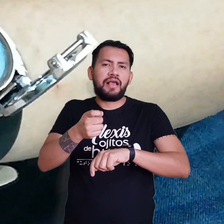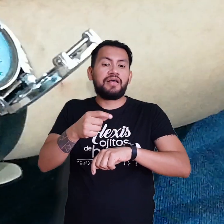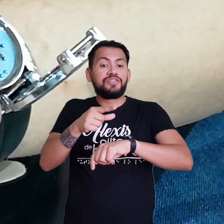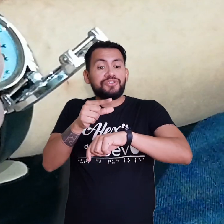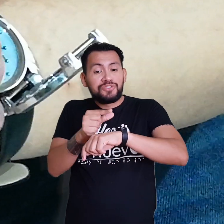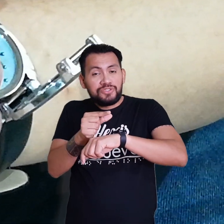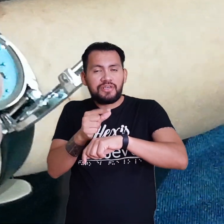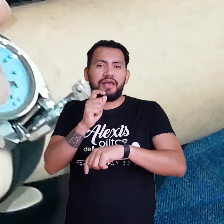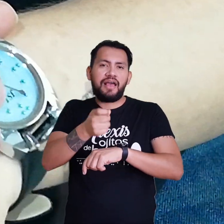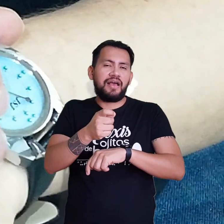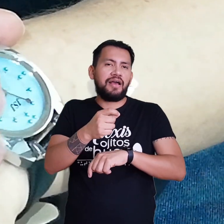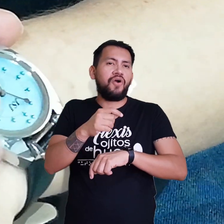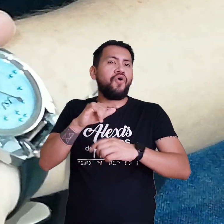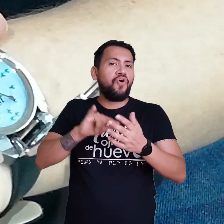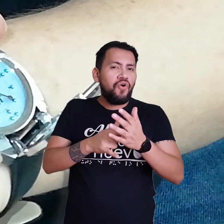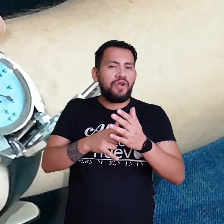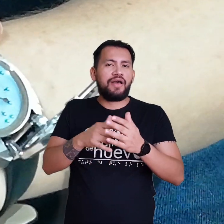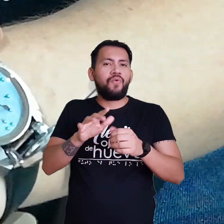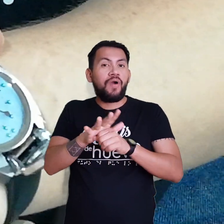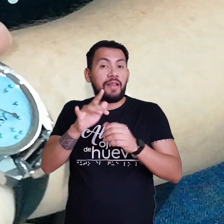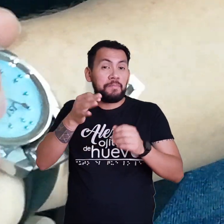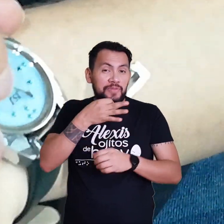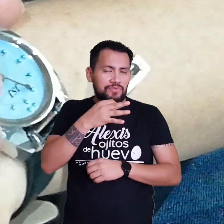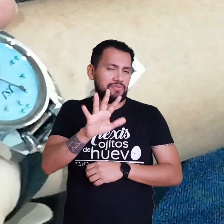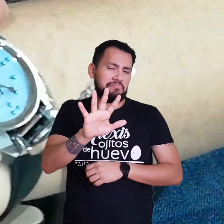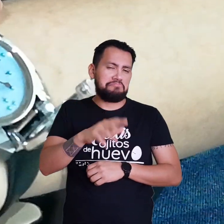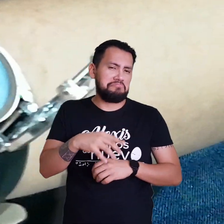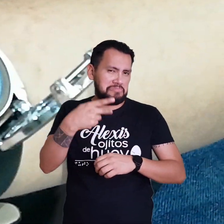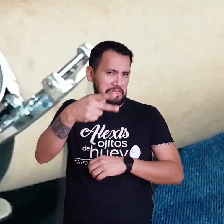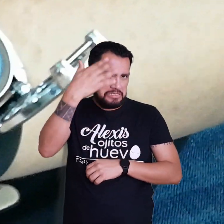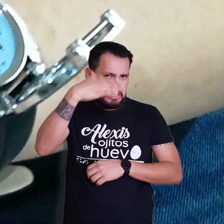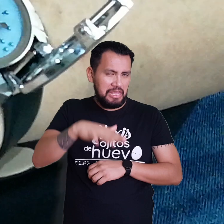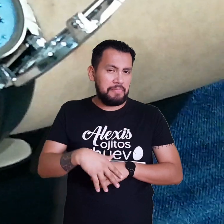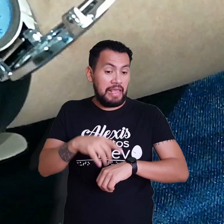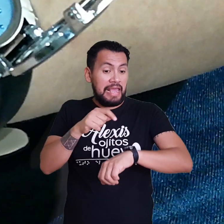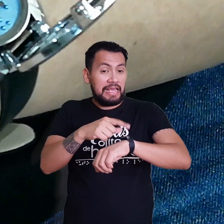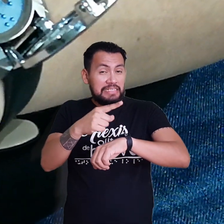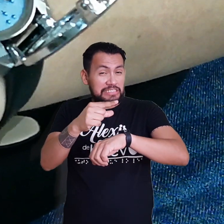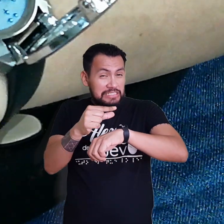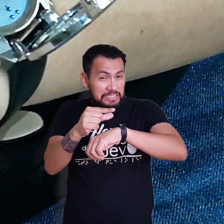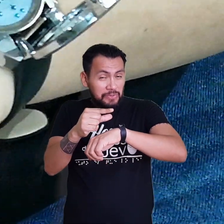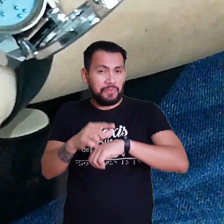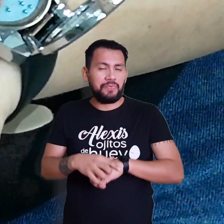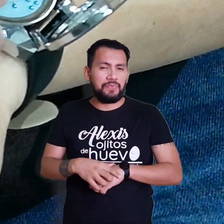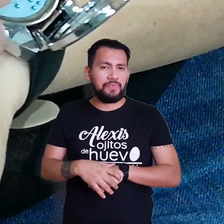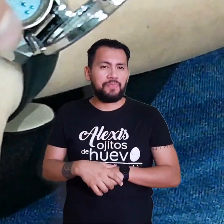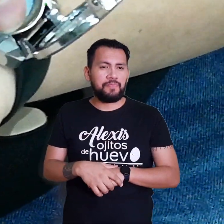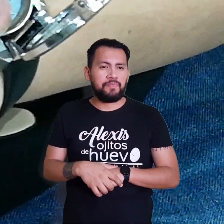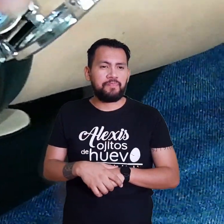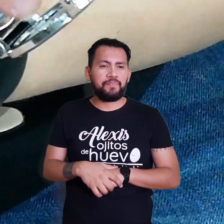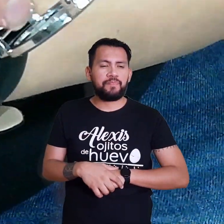Dos Cuando ya tiene dos puntitos Quiere decir que estás en el tres En el caso de las horas Y en el quince